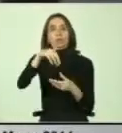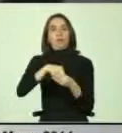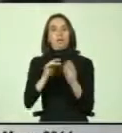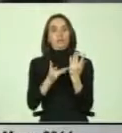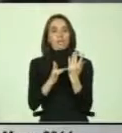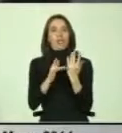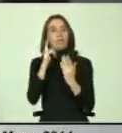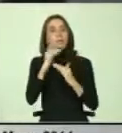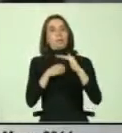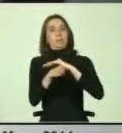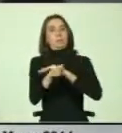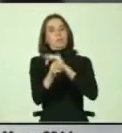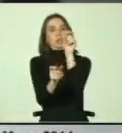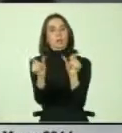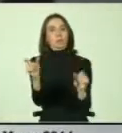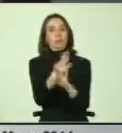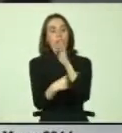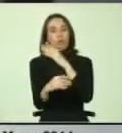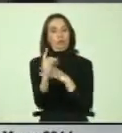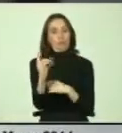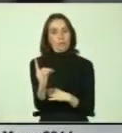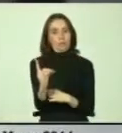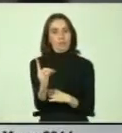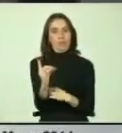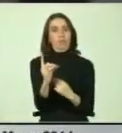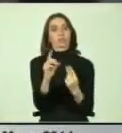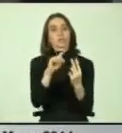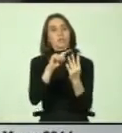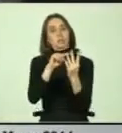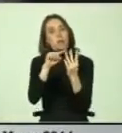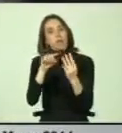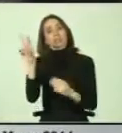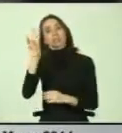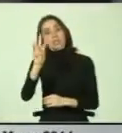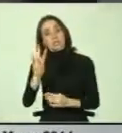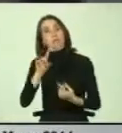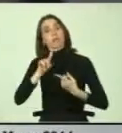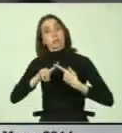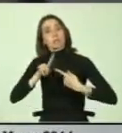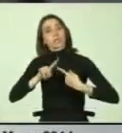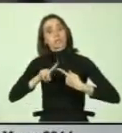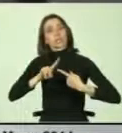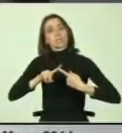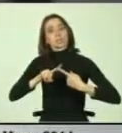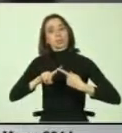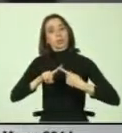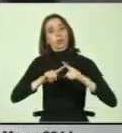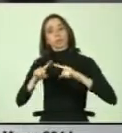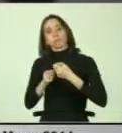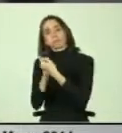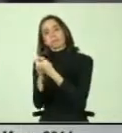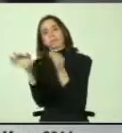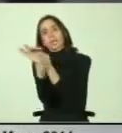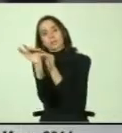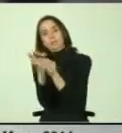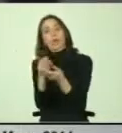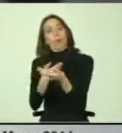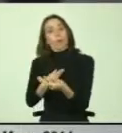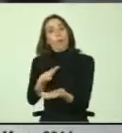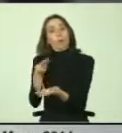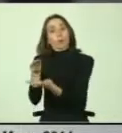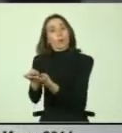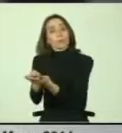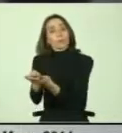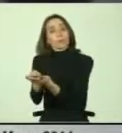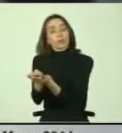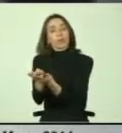para el acceso a las personas con discapacidad y, bueno, Senadis participó activamente en el asesoramiento, cooperó en